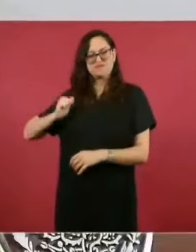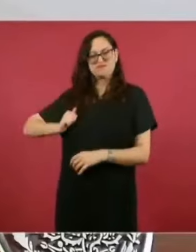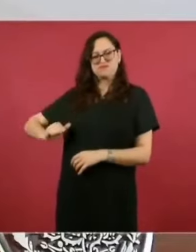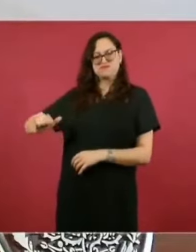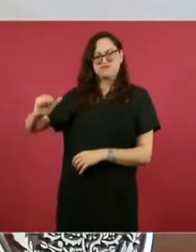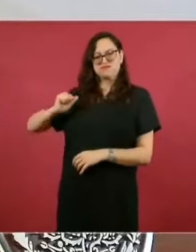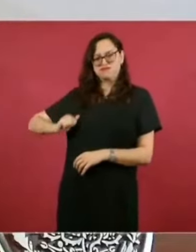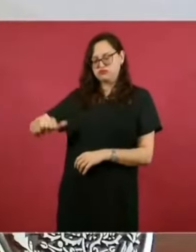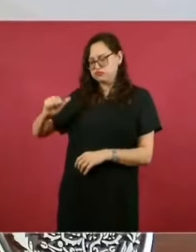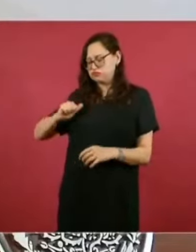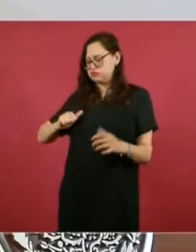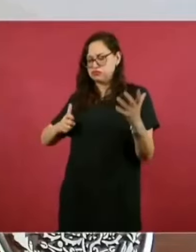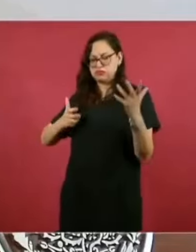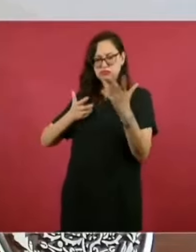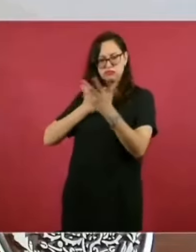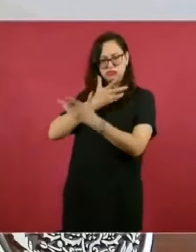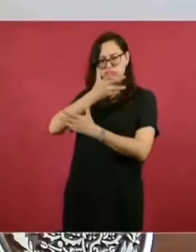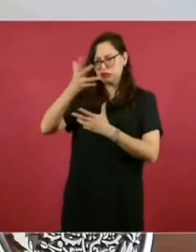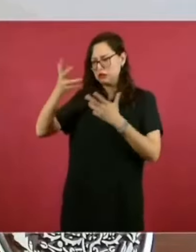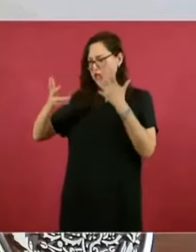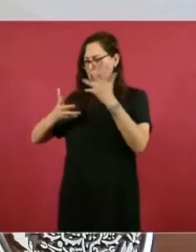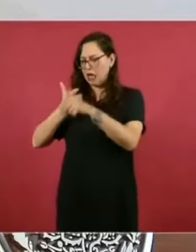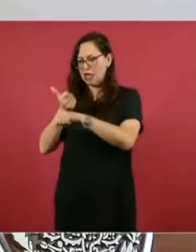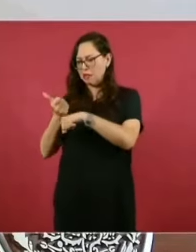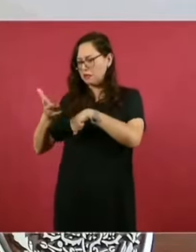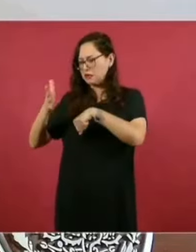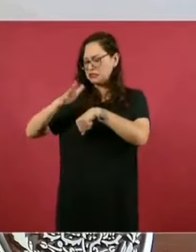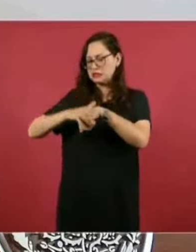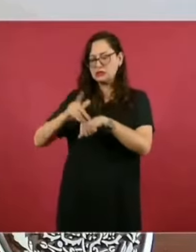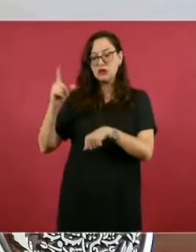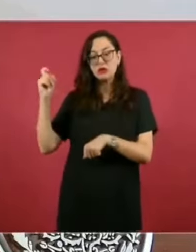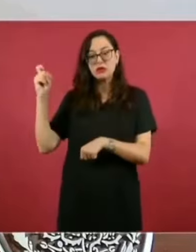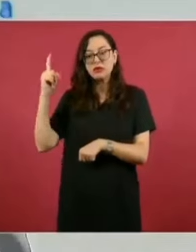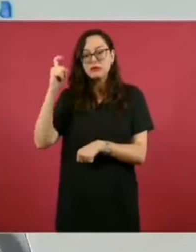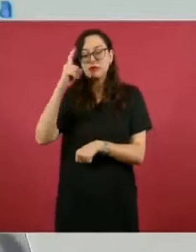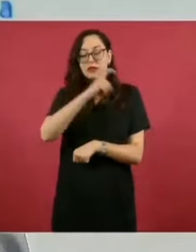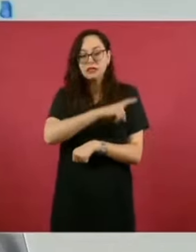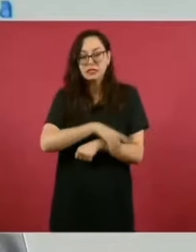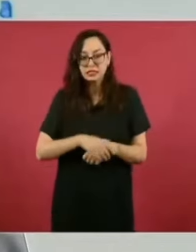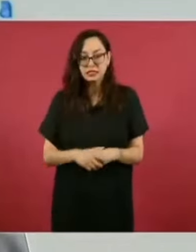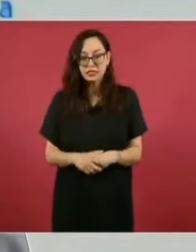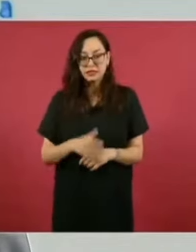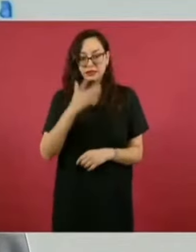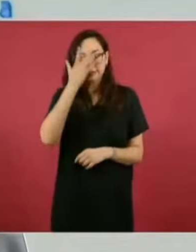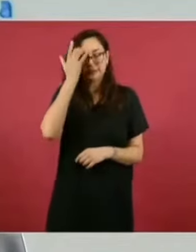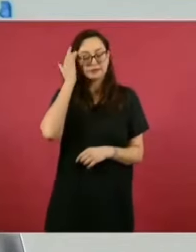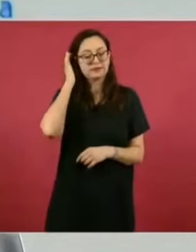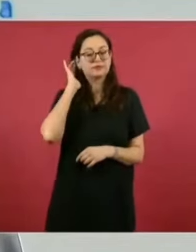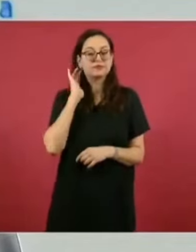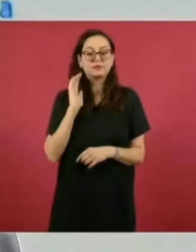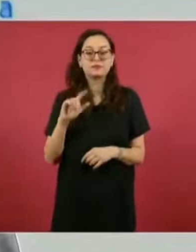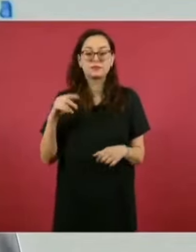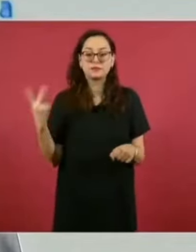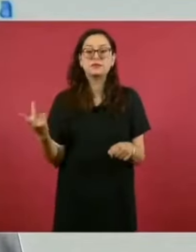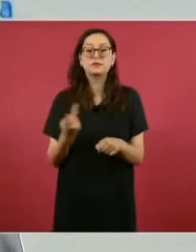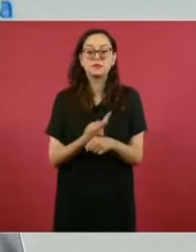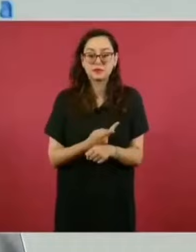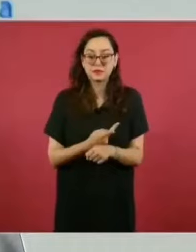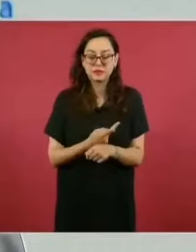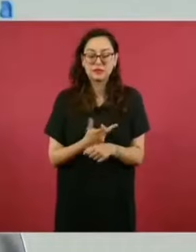ocasionaron una crisis administrativa. A partir de los resultados de diversas